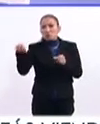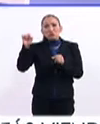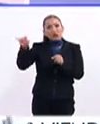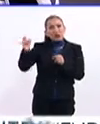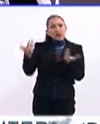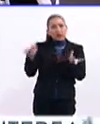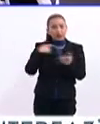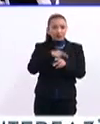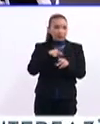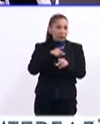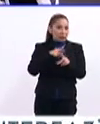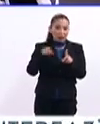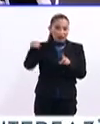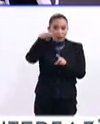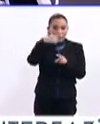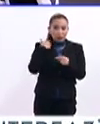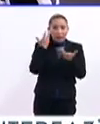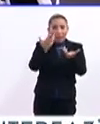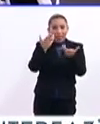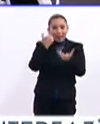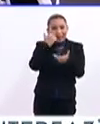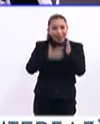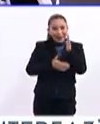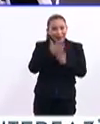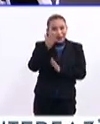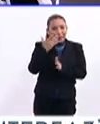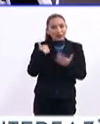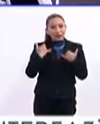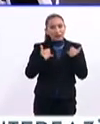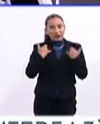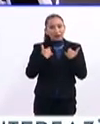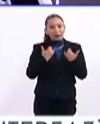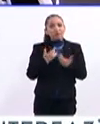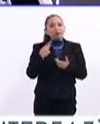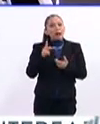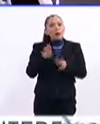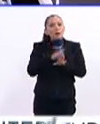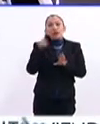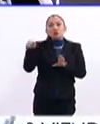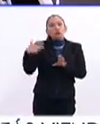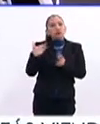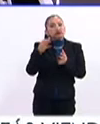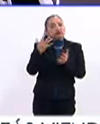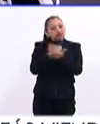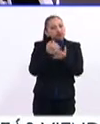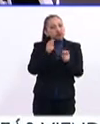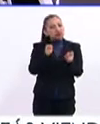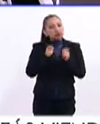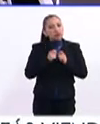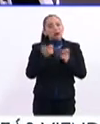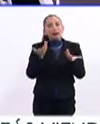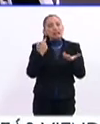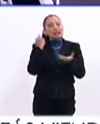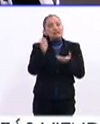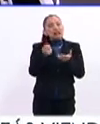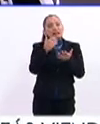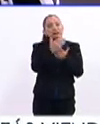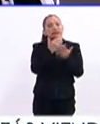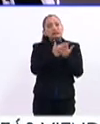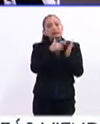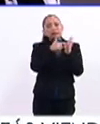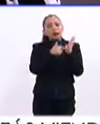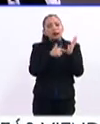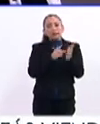aplicaciones, muchas personas que quieren irse, muchos jóvenes que quieren irse, pero ¿por qué lograste esto y de qué consta estos